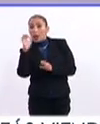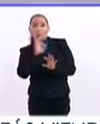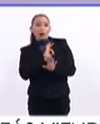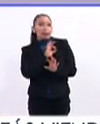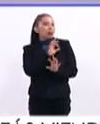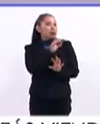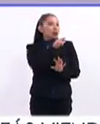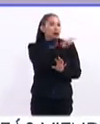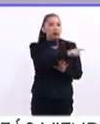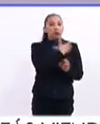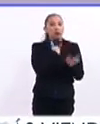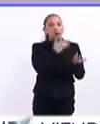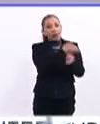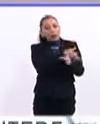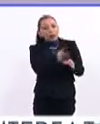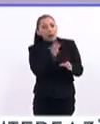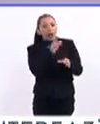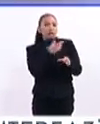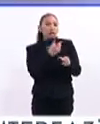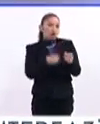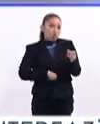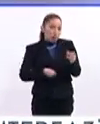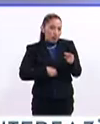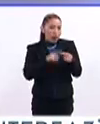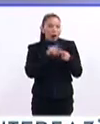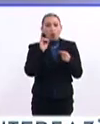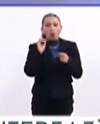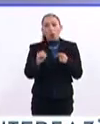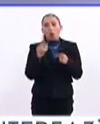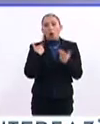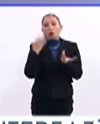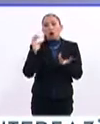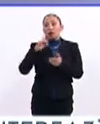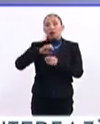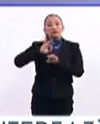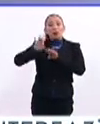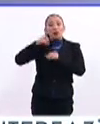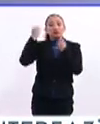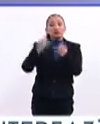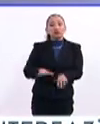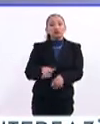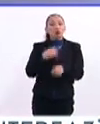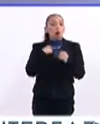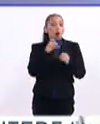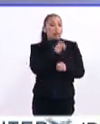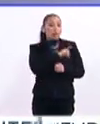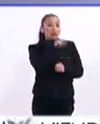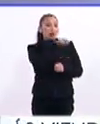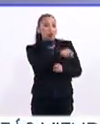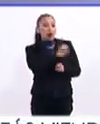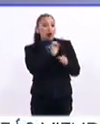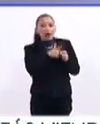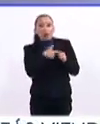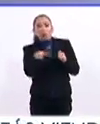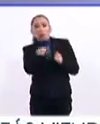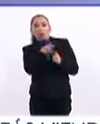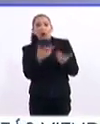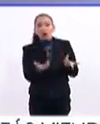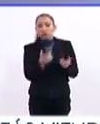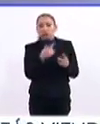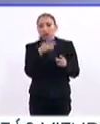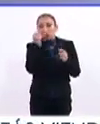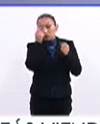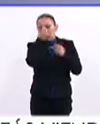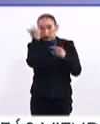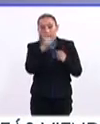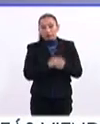puede ser también tu dinámica familiar, puede ser que a lo mejor una pérdida de empleo, puede ser el miedo que siente por alguna situación X.